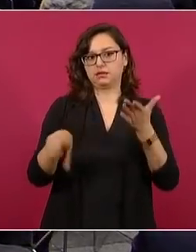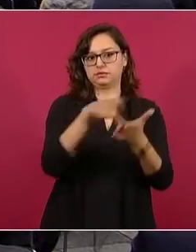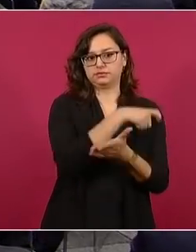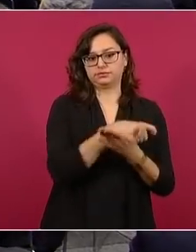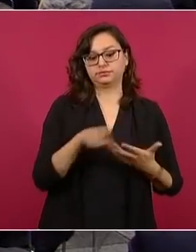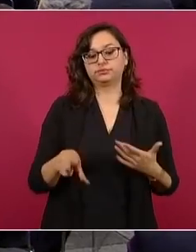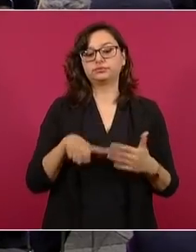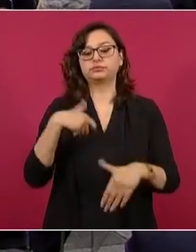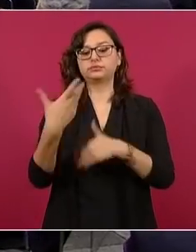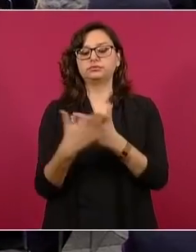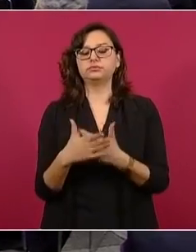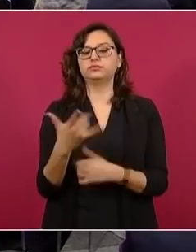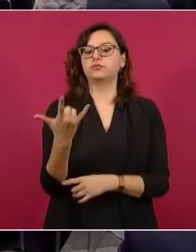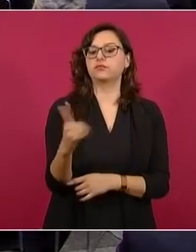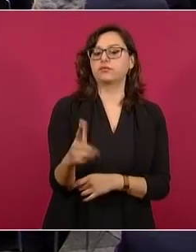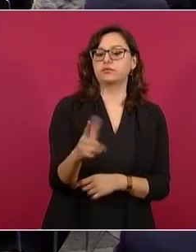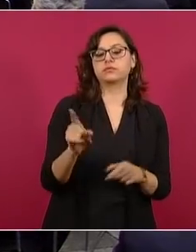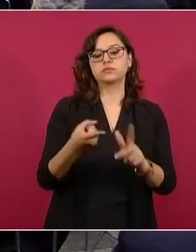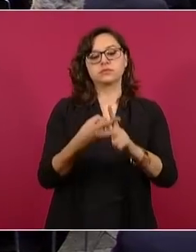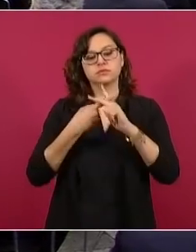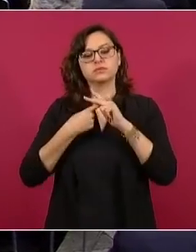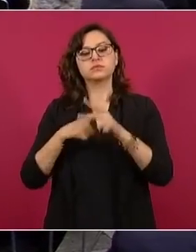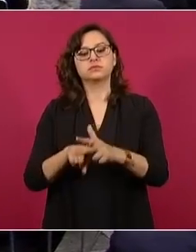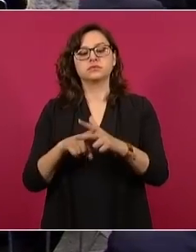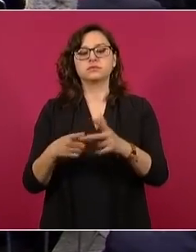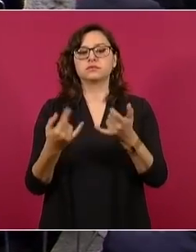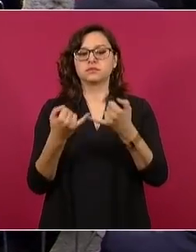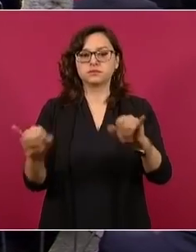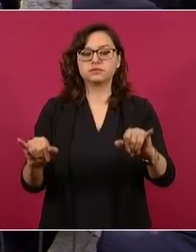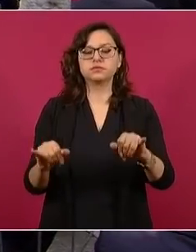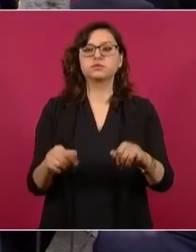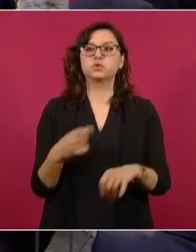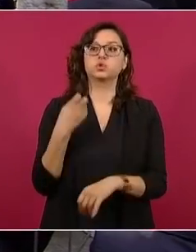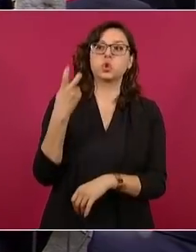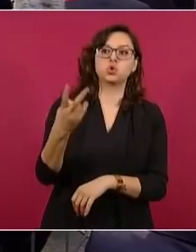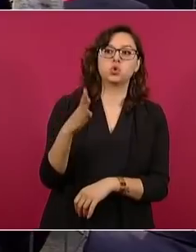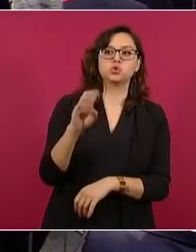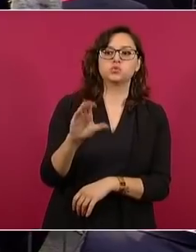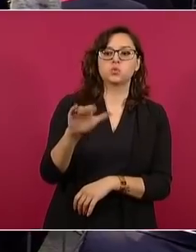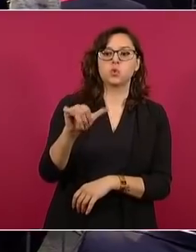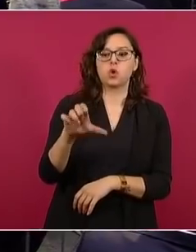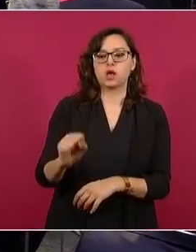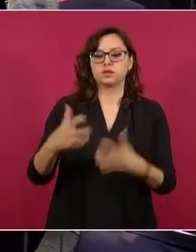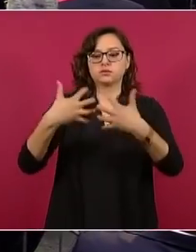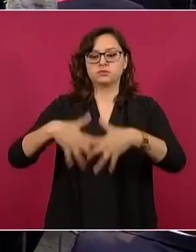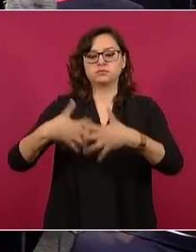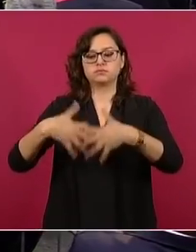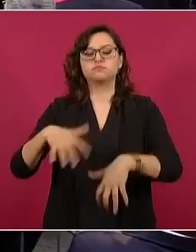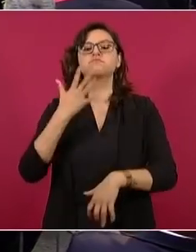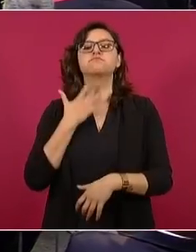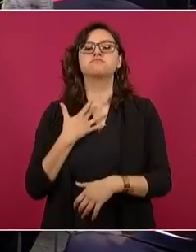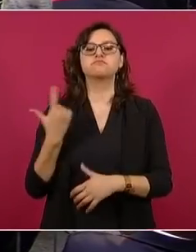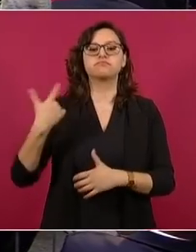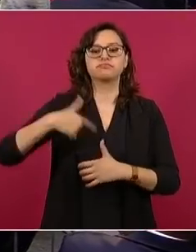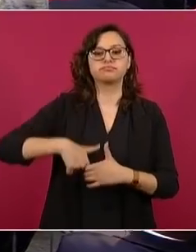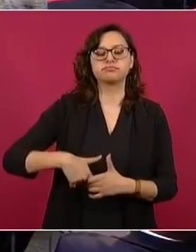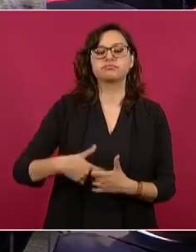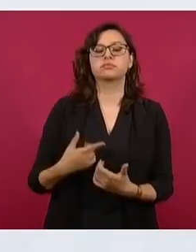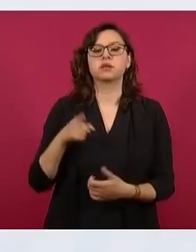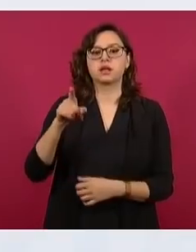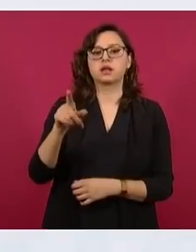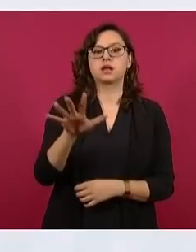operaciones la nueva refinería de Dos Bocas, la refinería Olmeca de